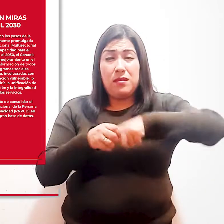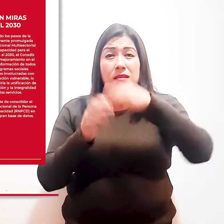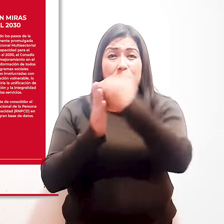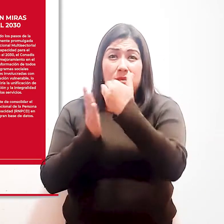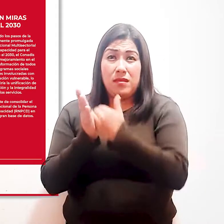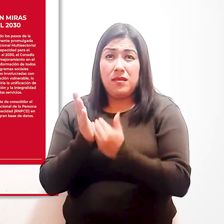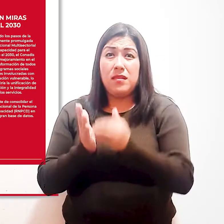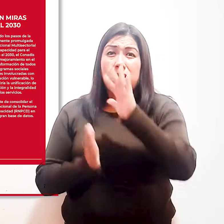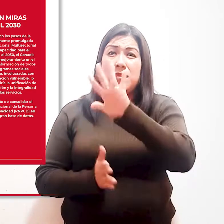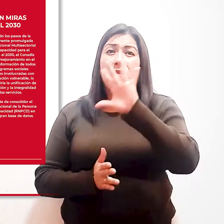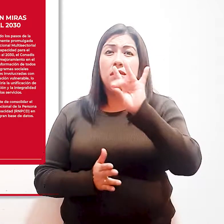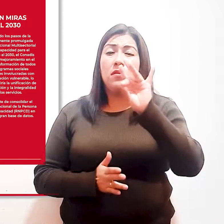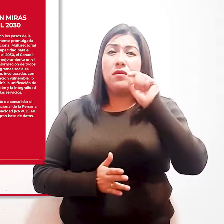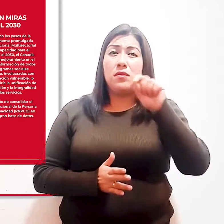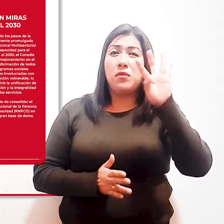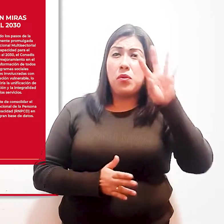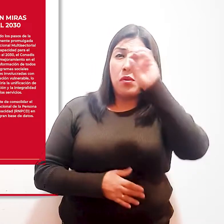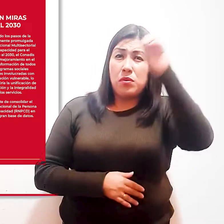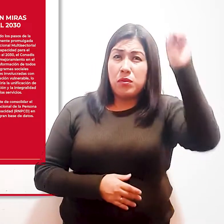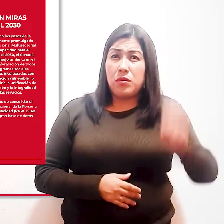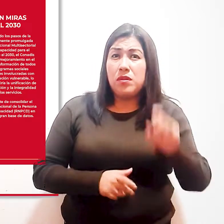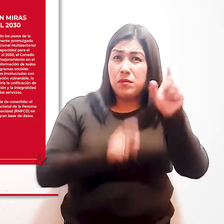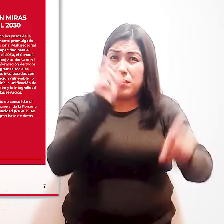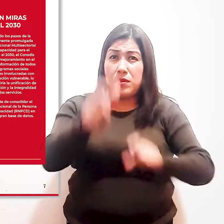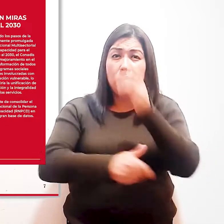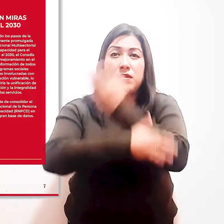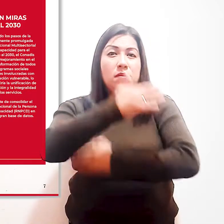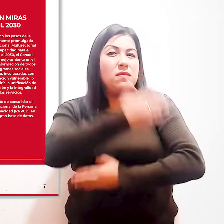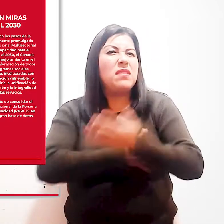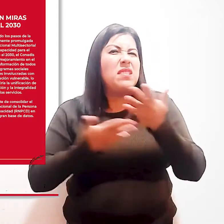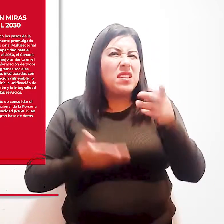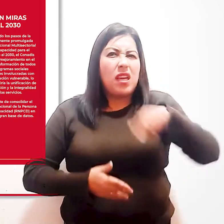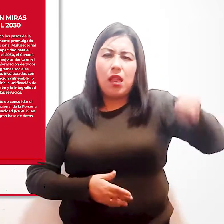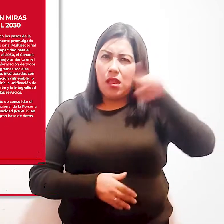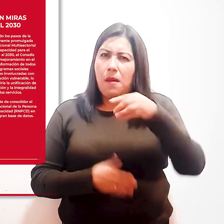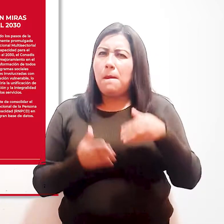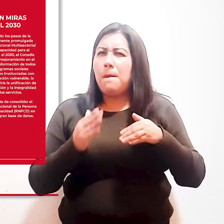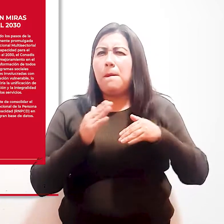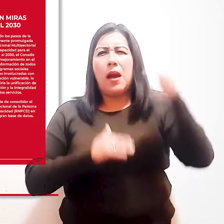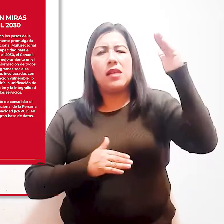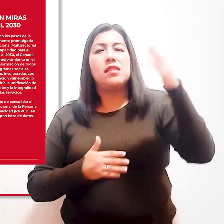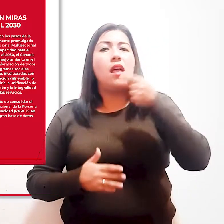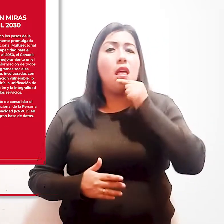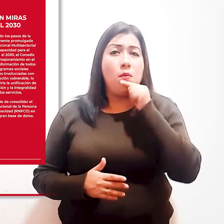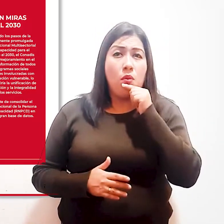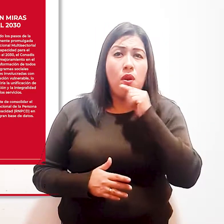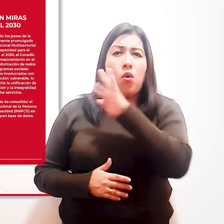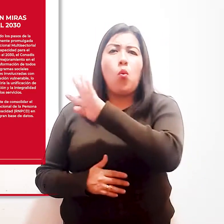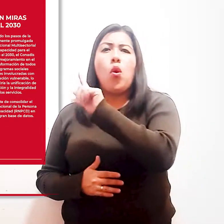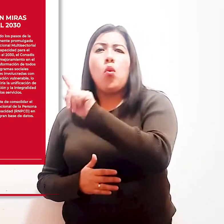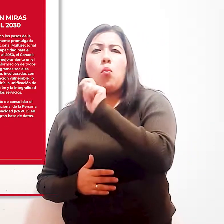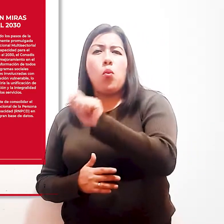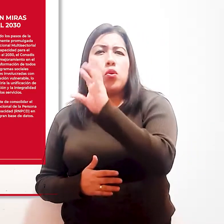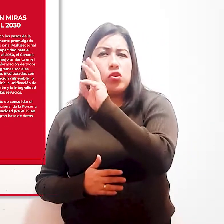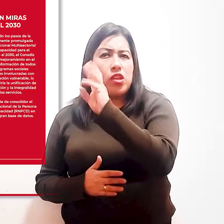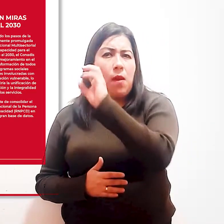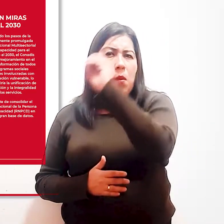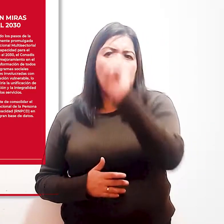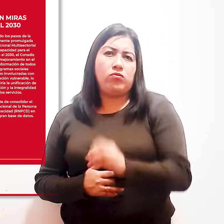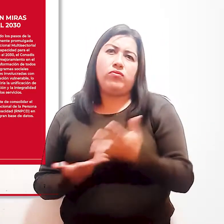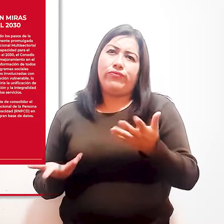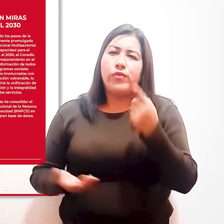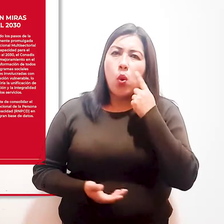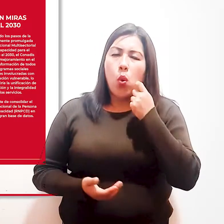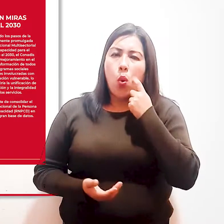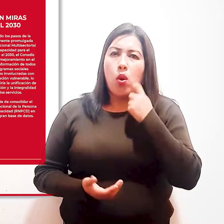el 58.4% de personas con discapacidad son mujeres, mientras que el 41.6%